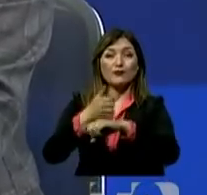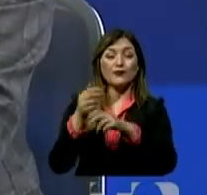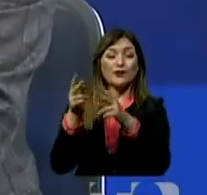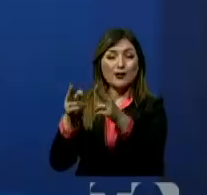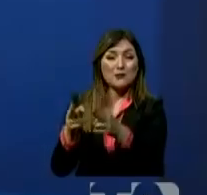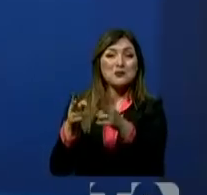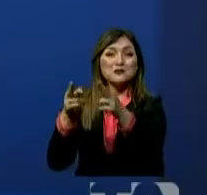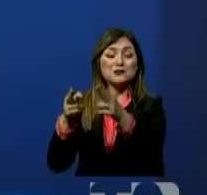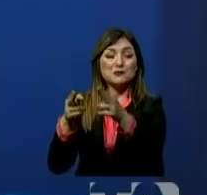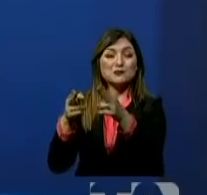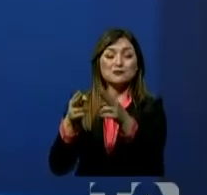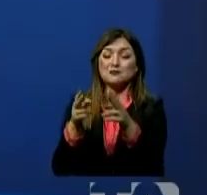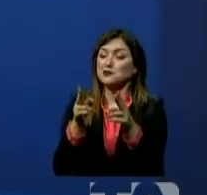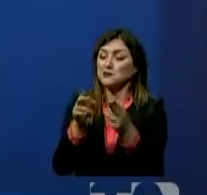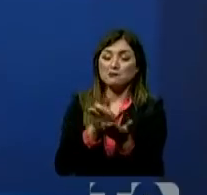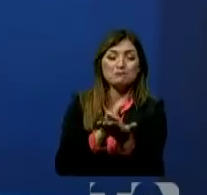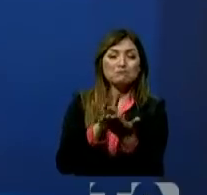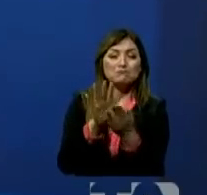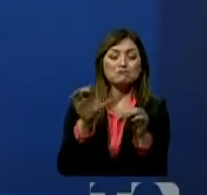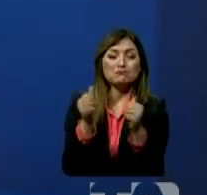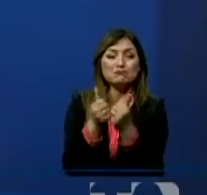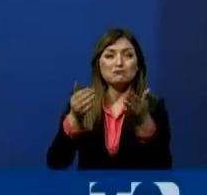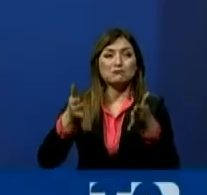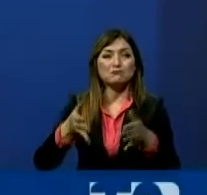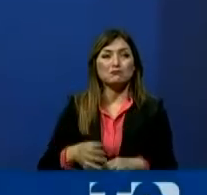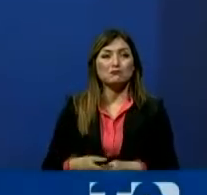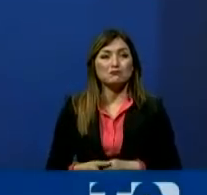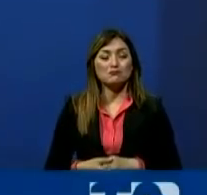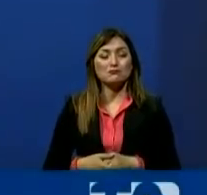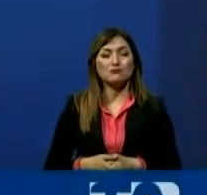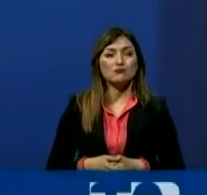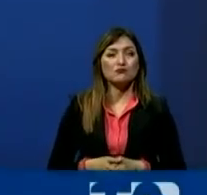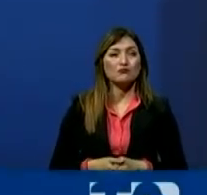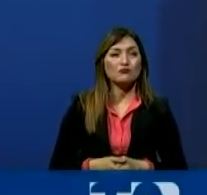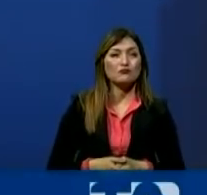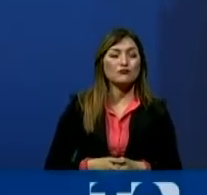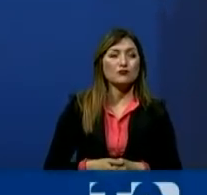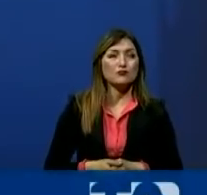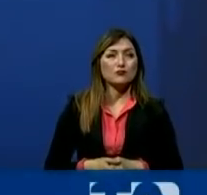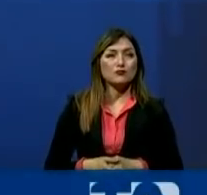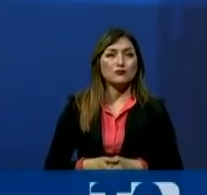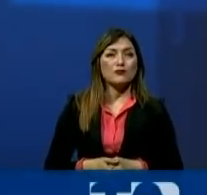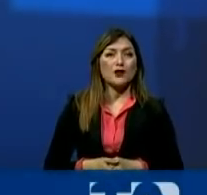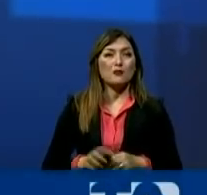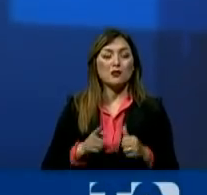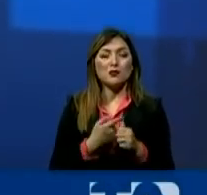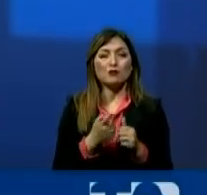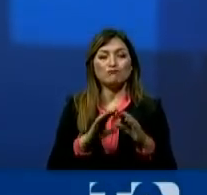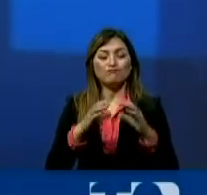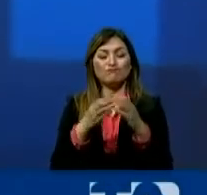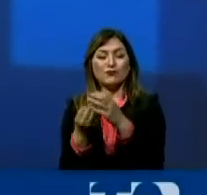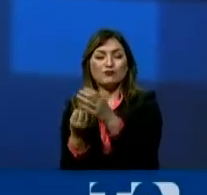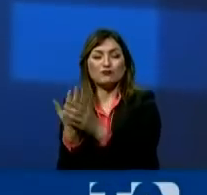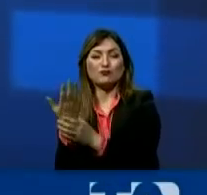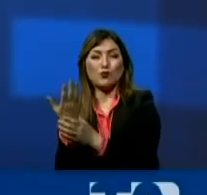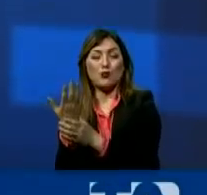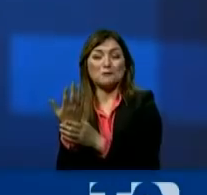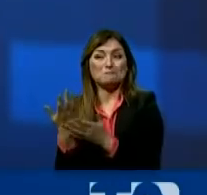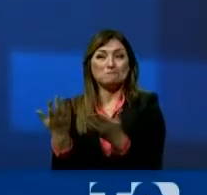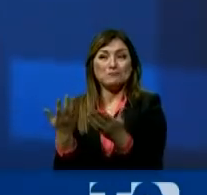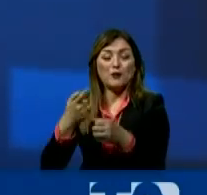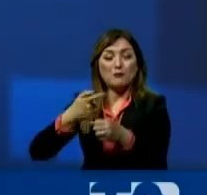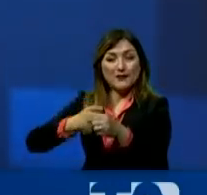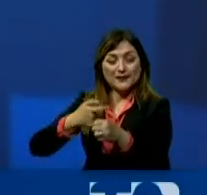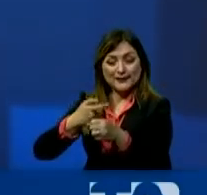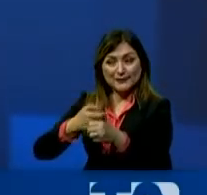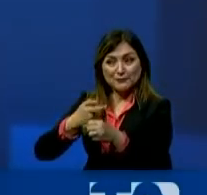la misma para destituir a un asambleísta. Por eso, primero, no se puede conformar esta Comisión ad hoc